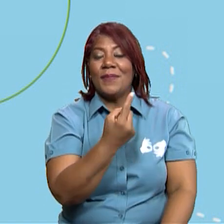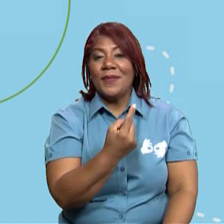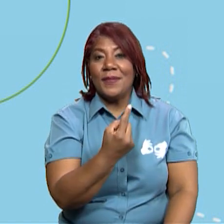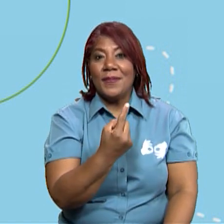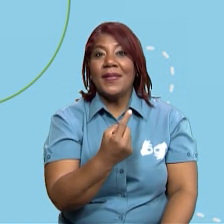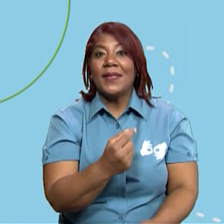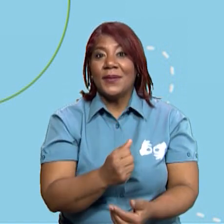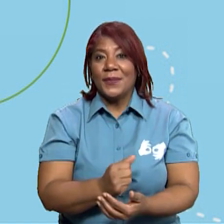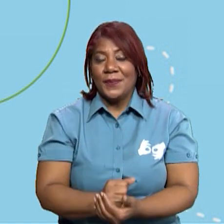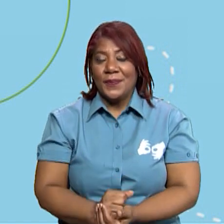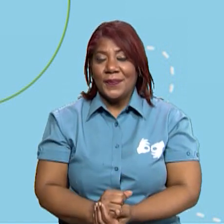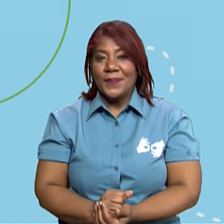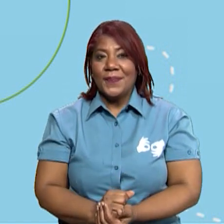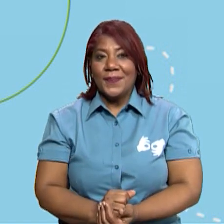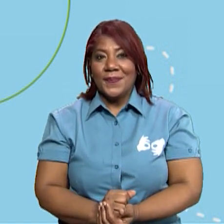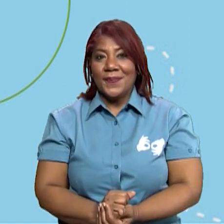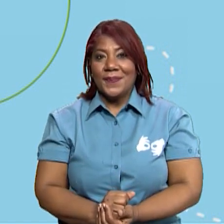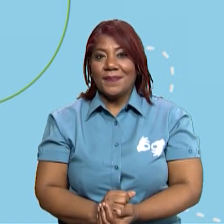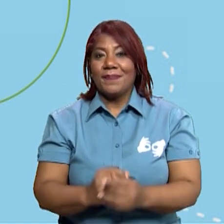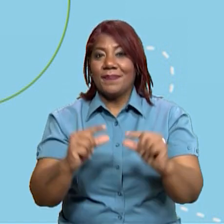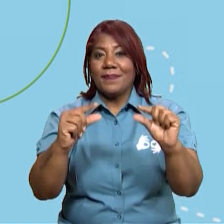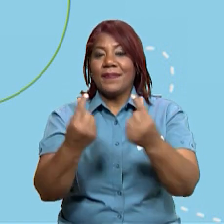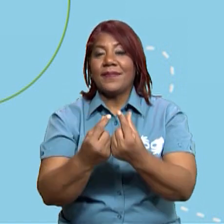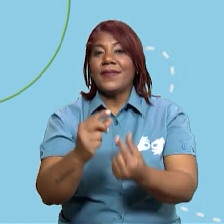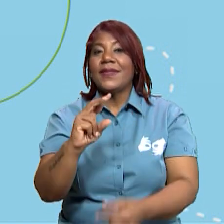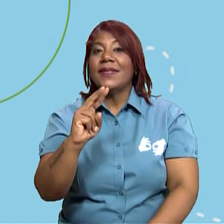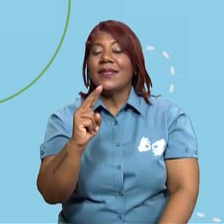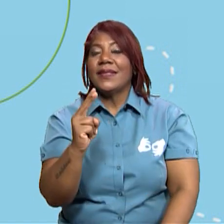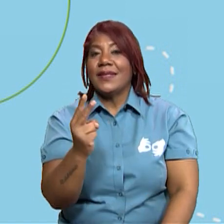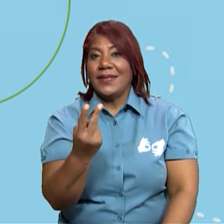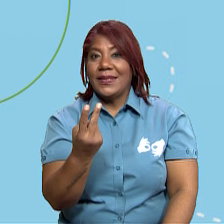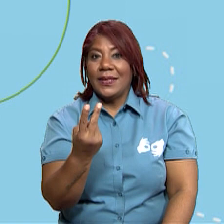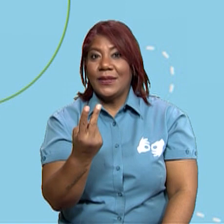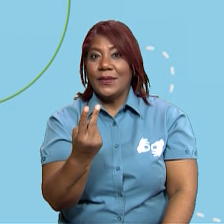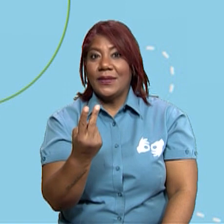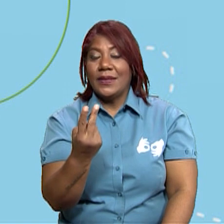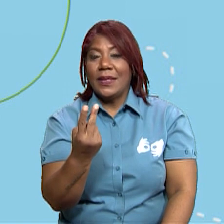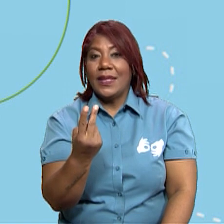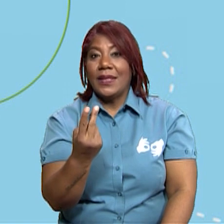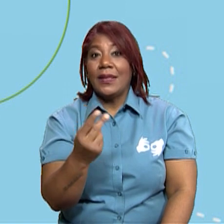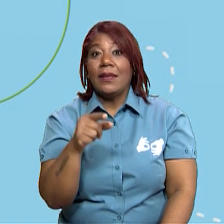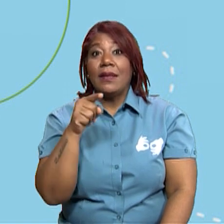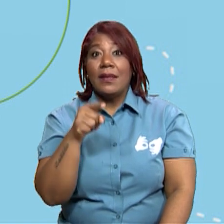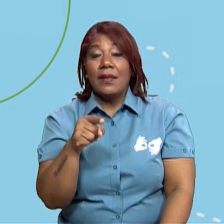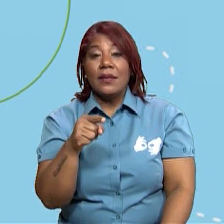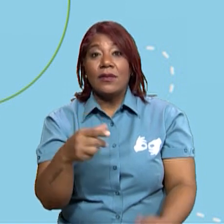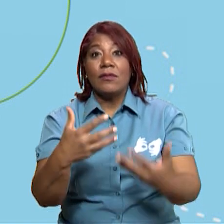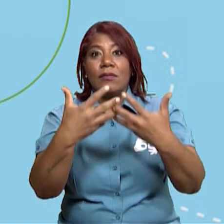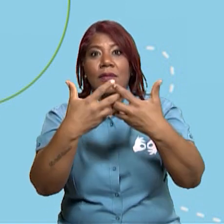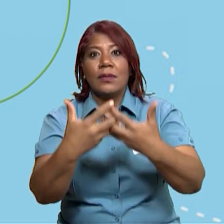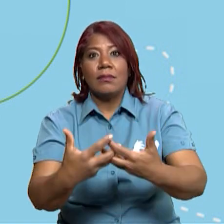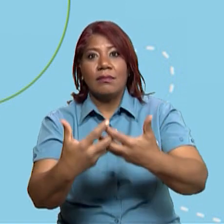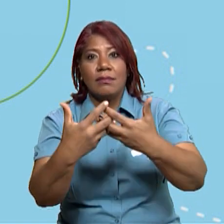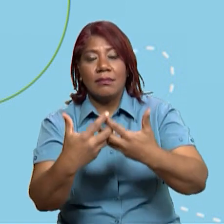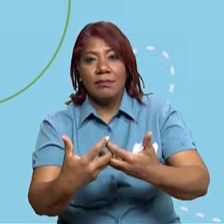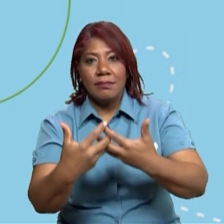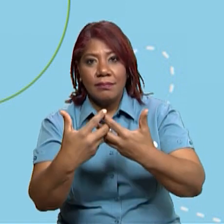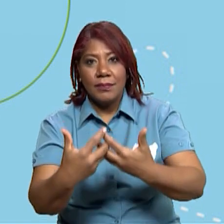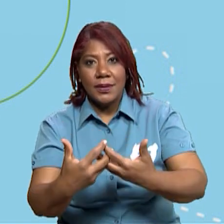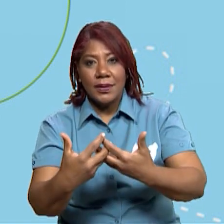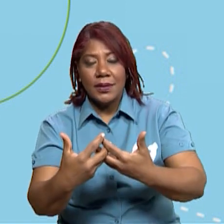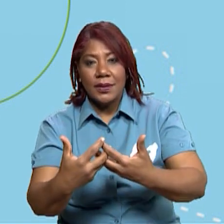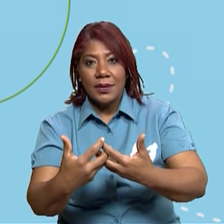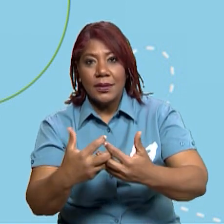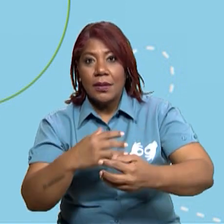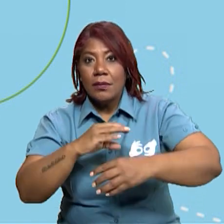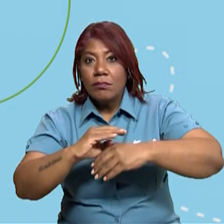Está en el sector primario. El sector secundario es cuando ya esa materia prima vas a procesarla.